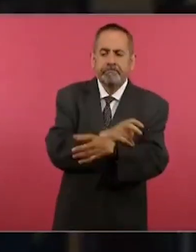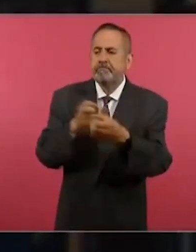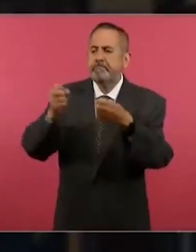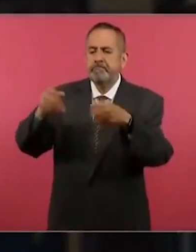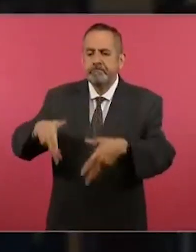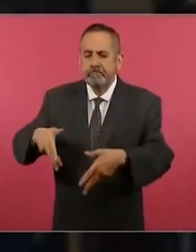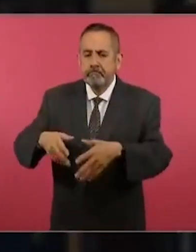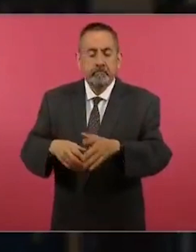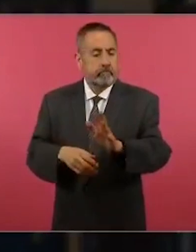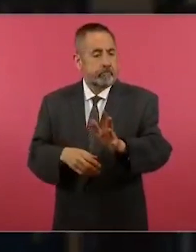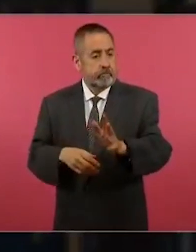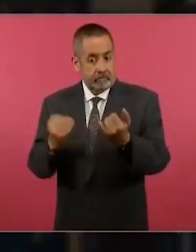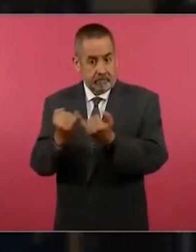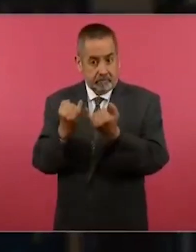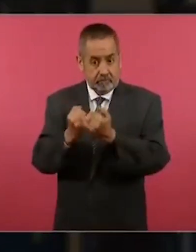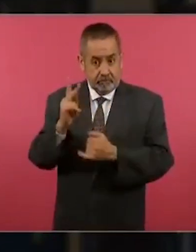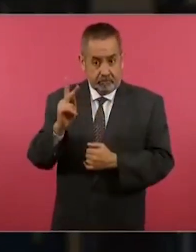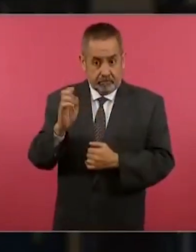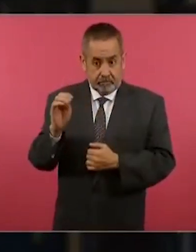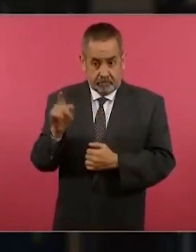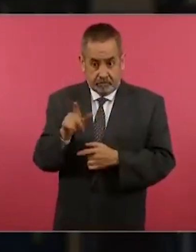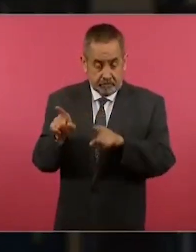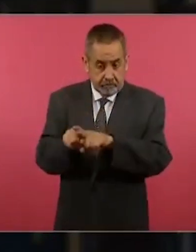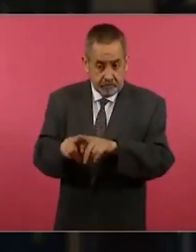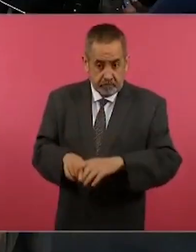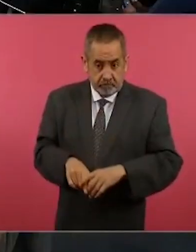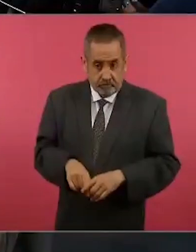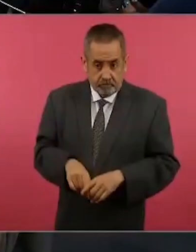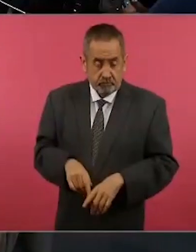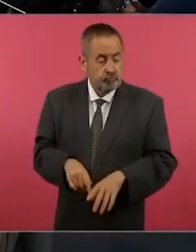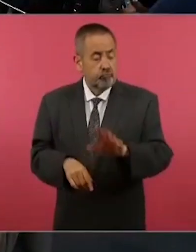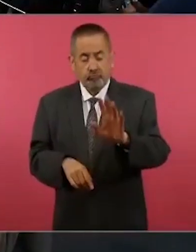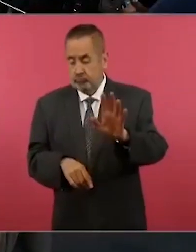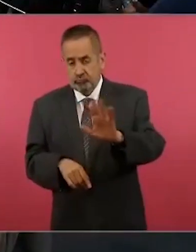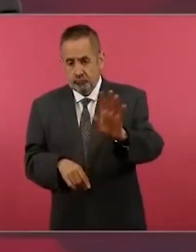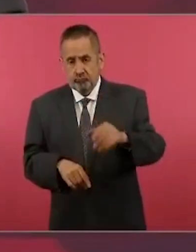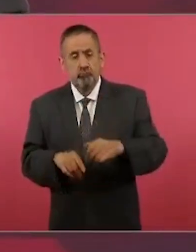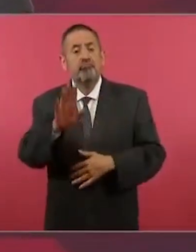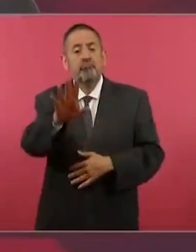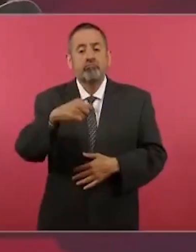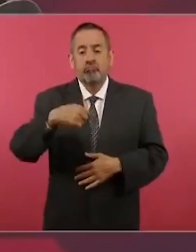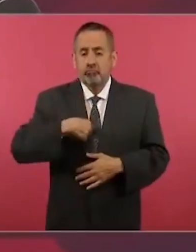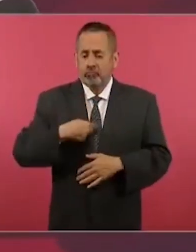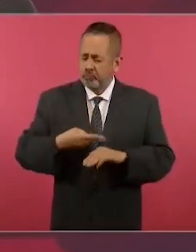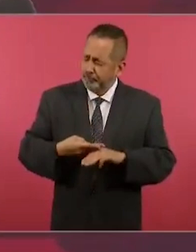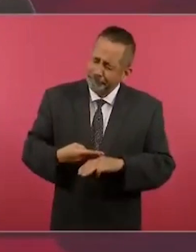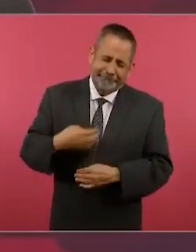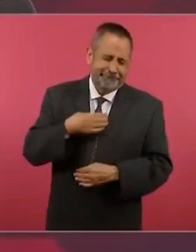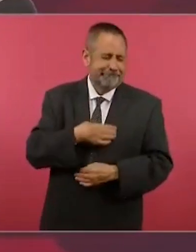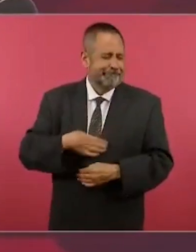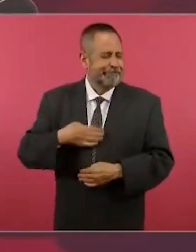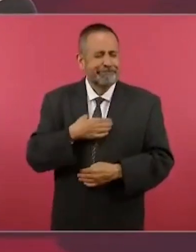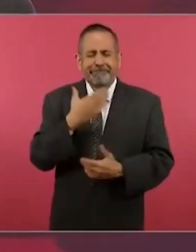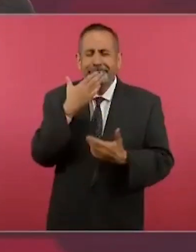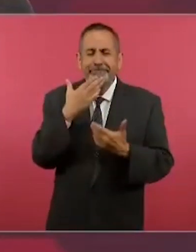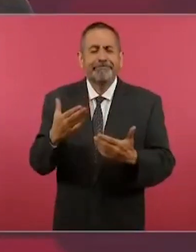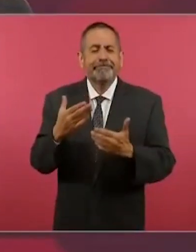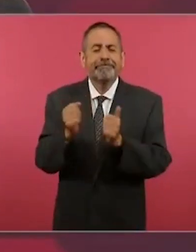en la cuestión de petróleo sí es muy importante que Estoy muy contento con lo de SOE, ya les